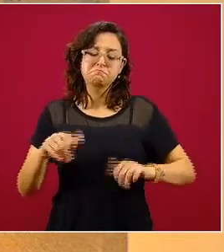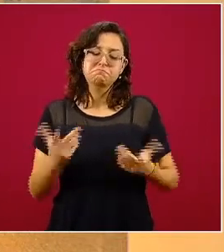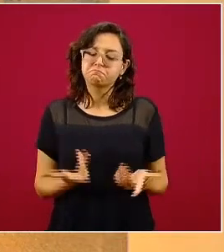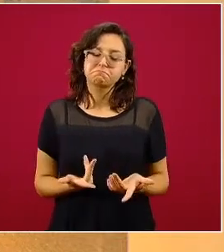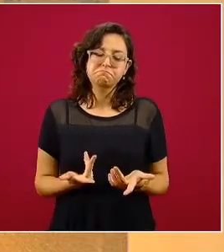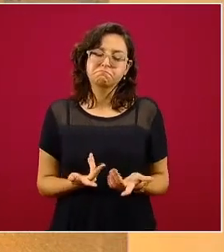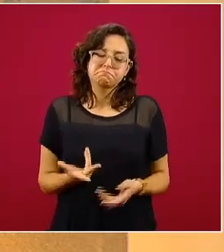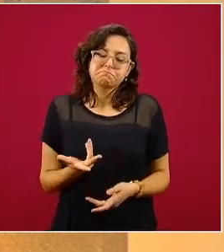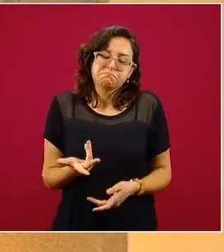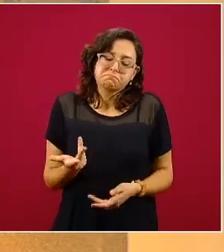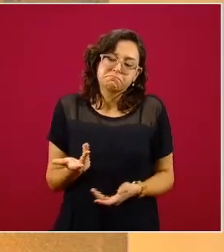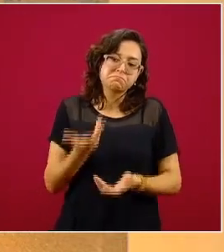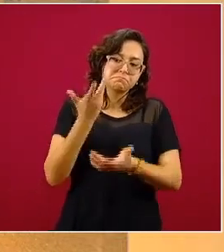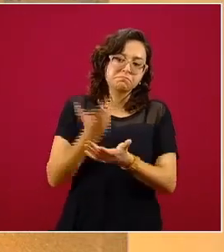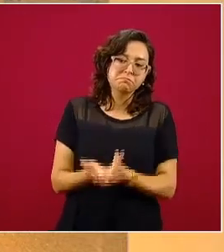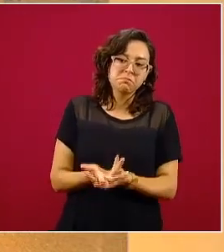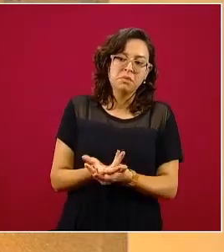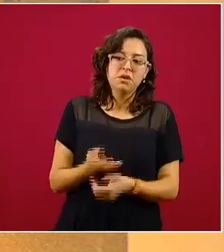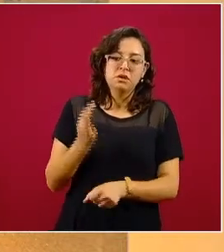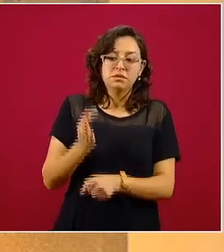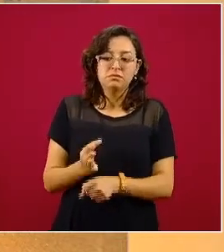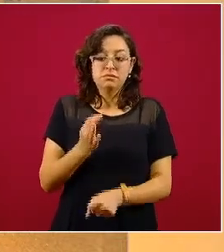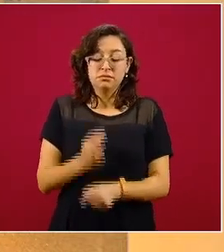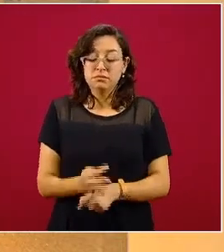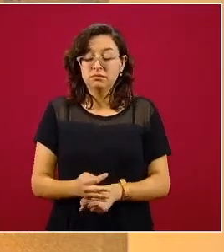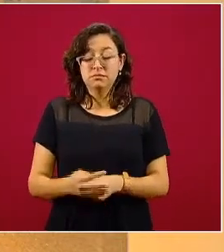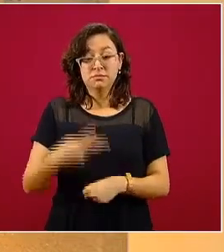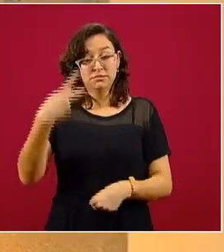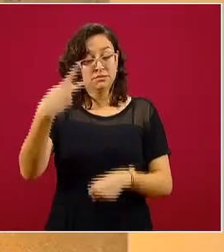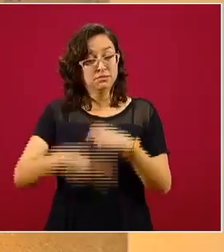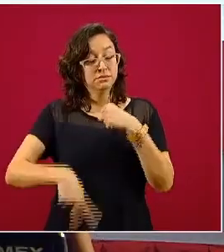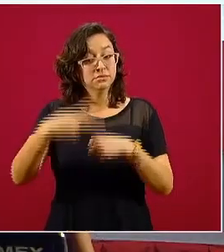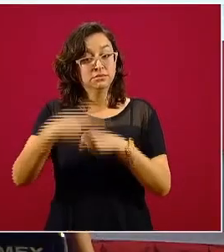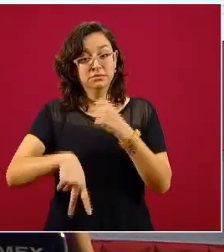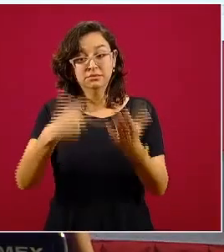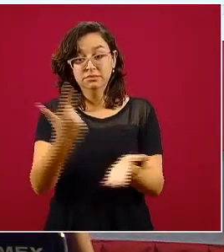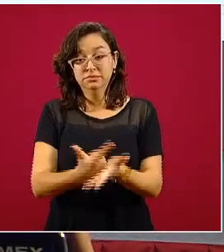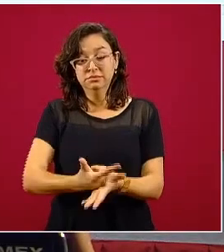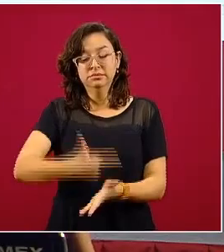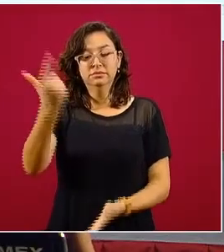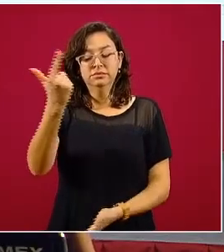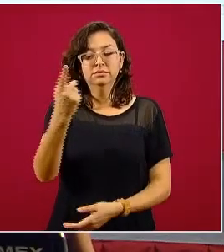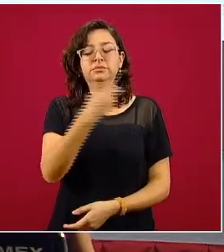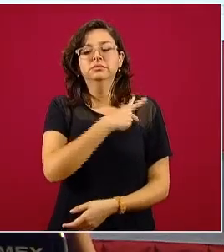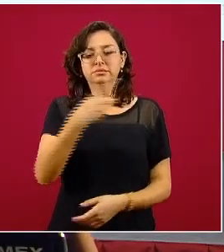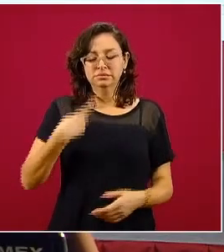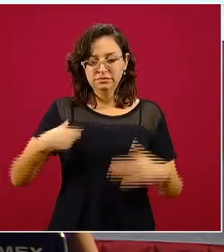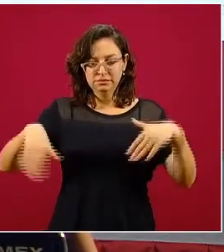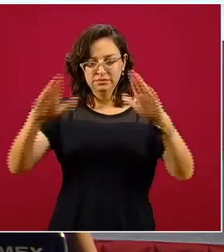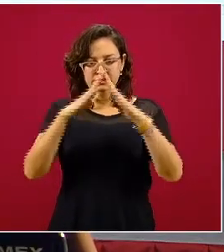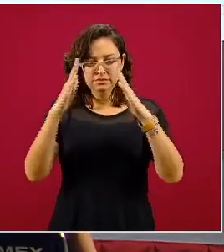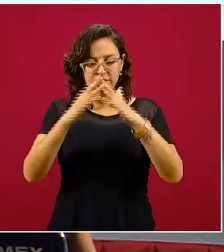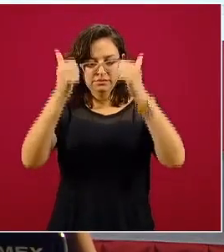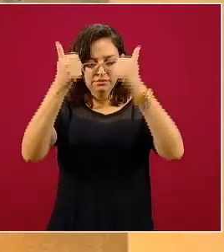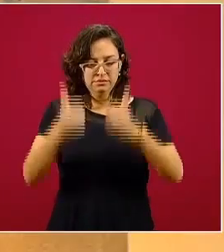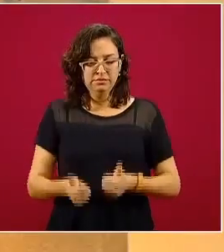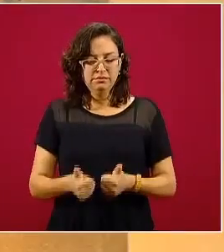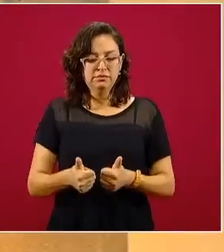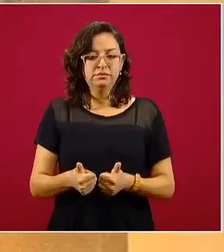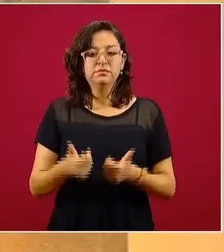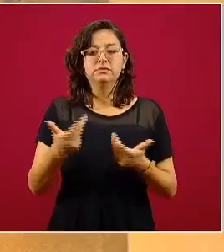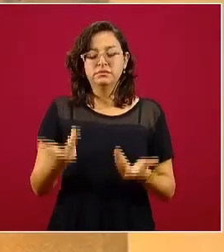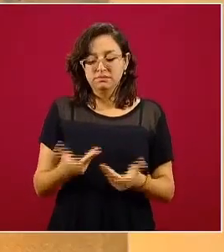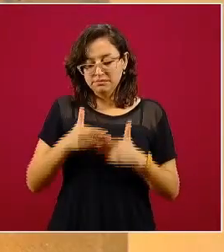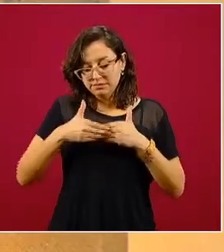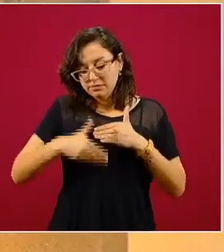pueden ayudar a que estando en un riesgo máximo, entonces podamos seguir quedándonos en casa y podamos seguir,